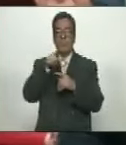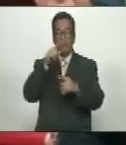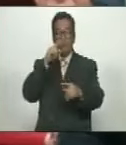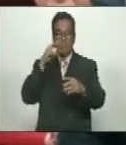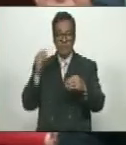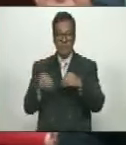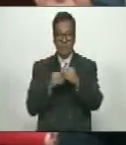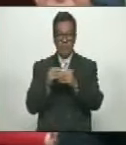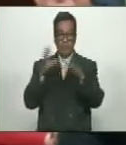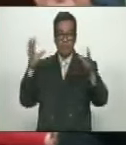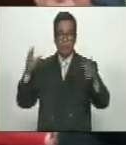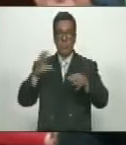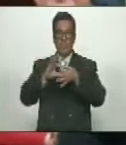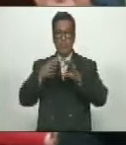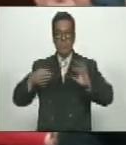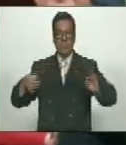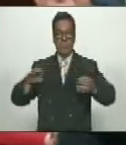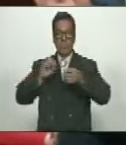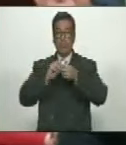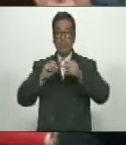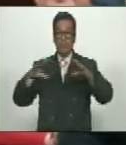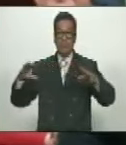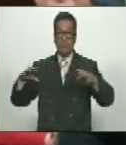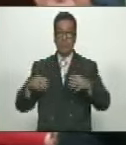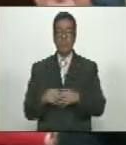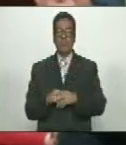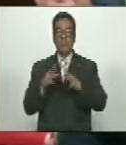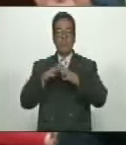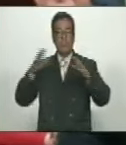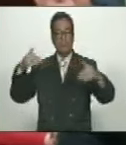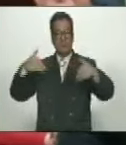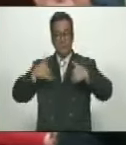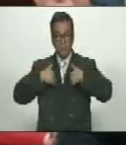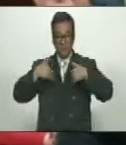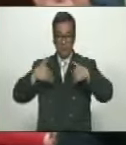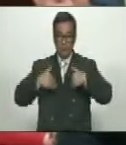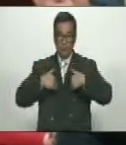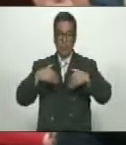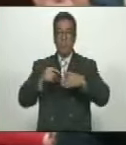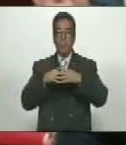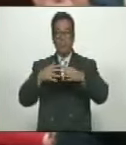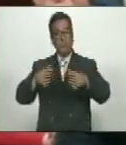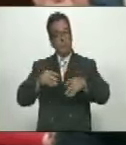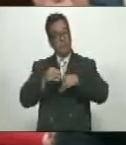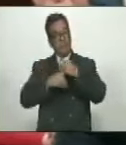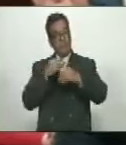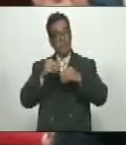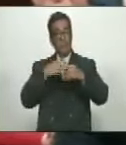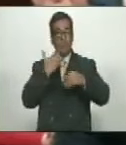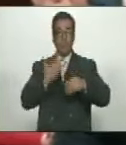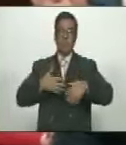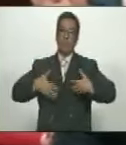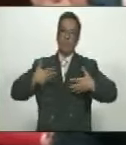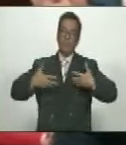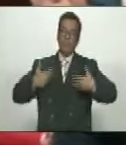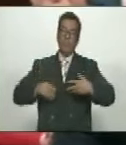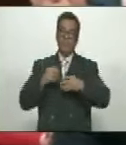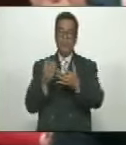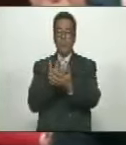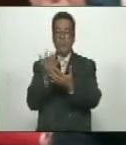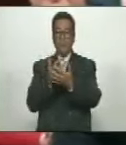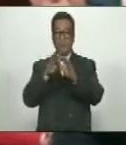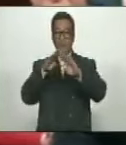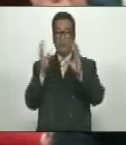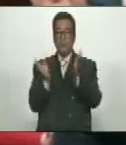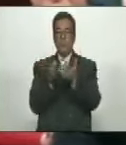el milagro de las cadenas rotas El gran sufrimiento se tornará alegría Emergerá del fuego un mundo